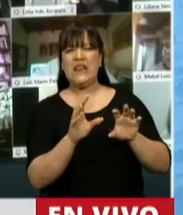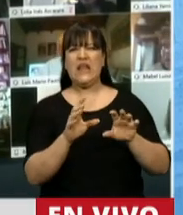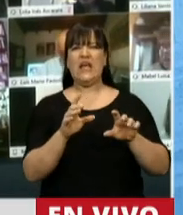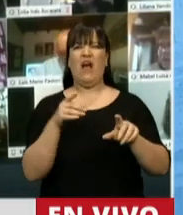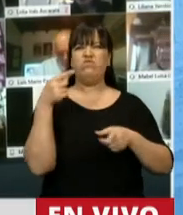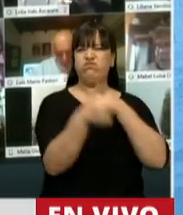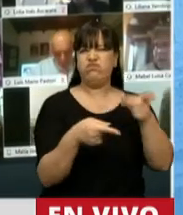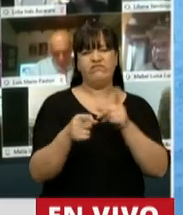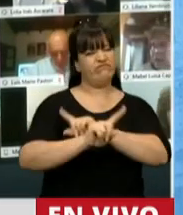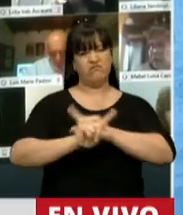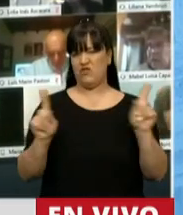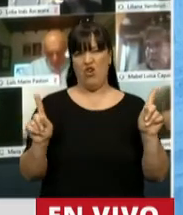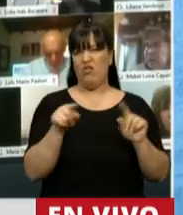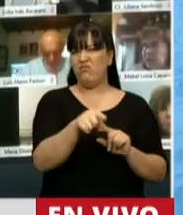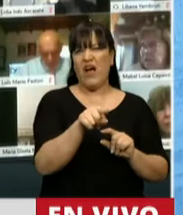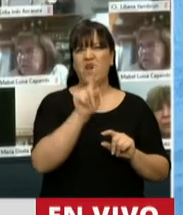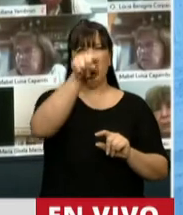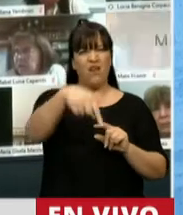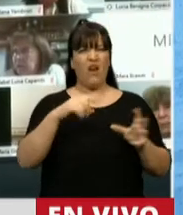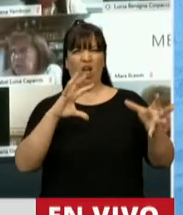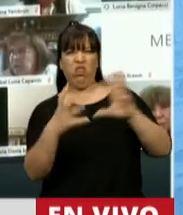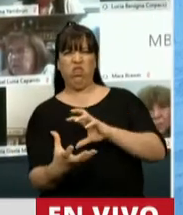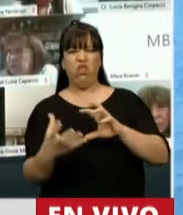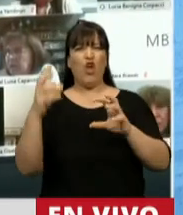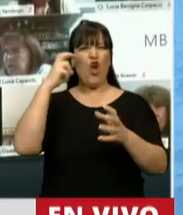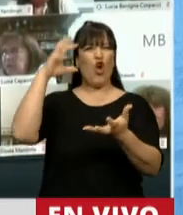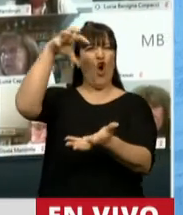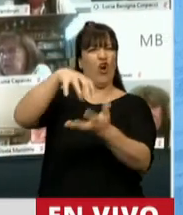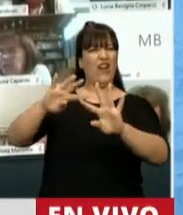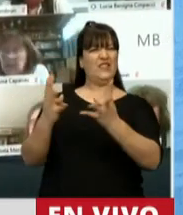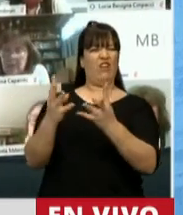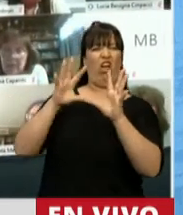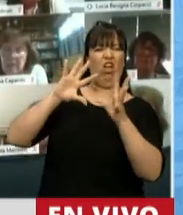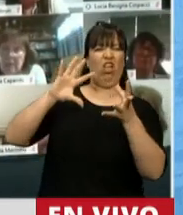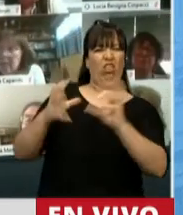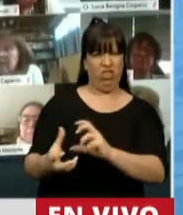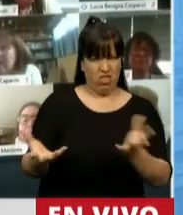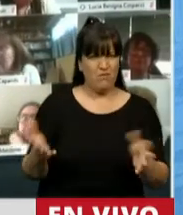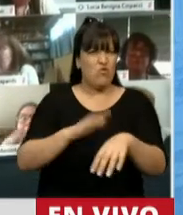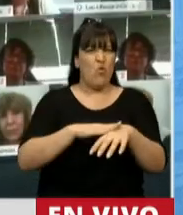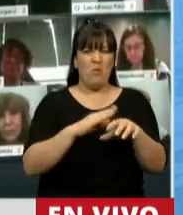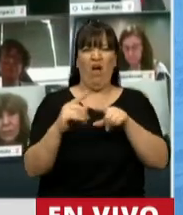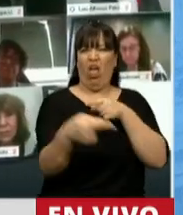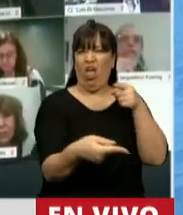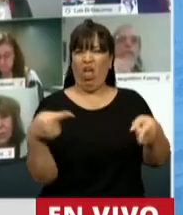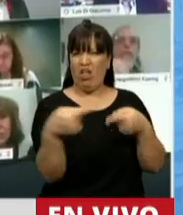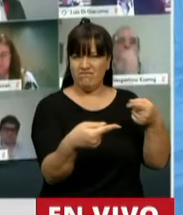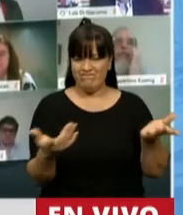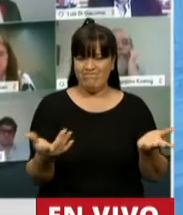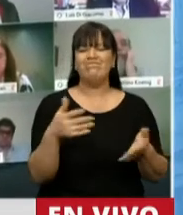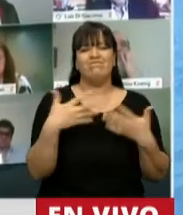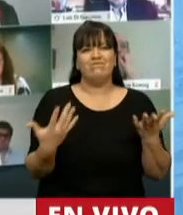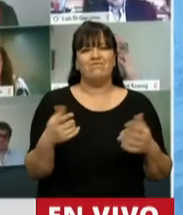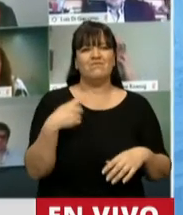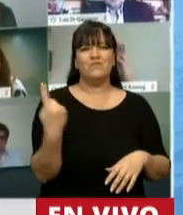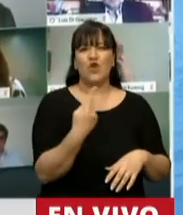calificativos, que me parece que nos desdibujan como Congreso. Y creo que en ese sentido, lo